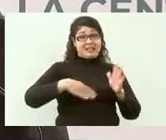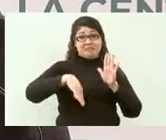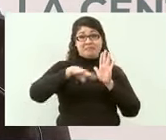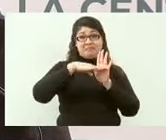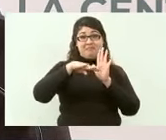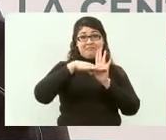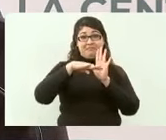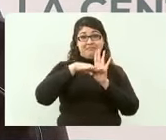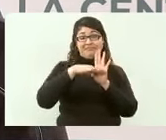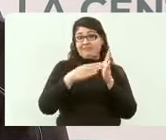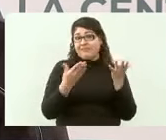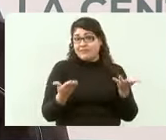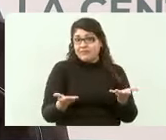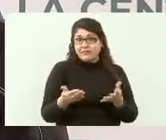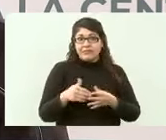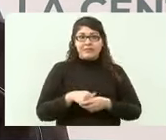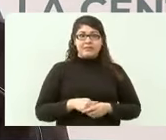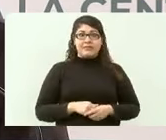manera deliberada